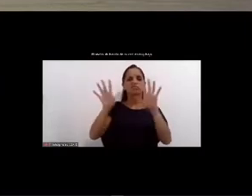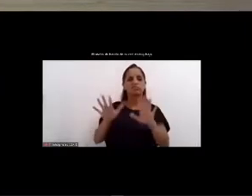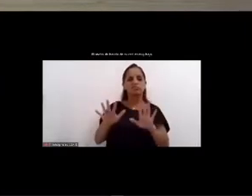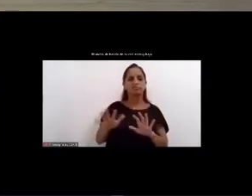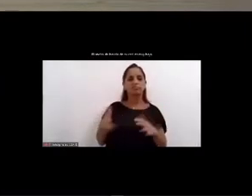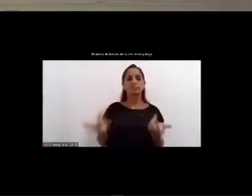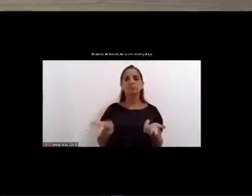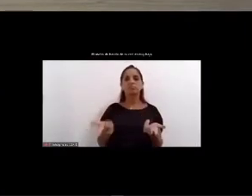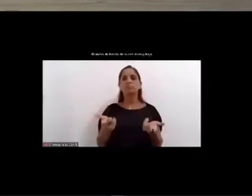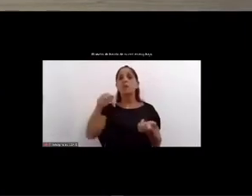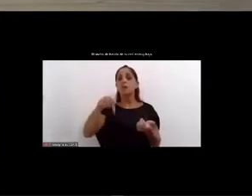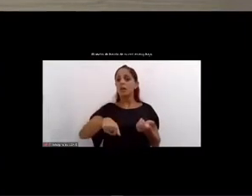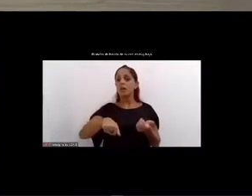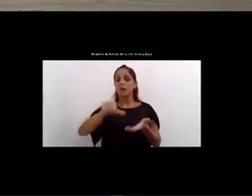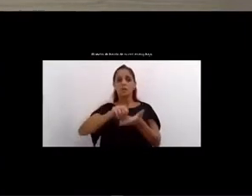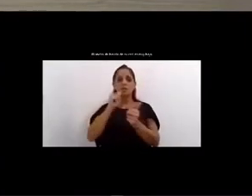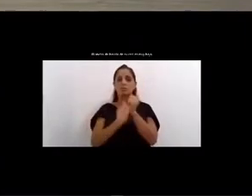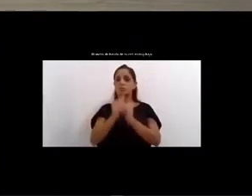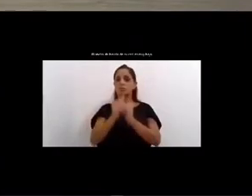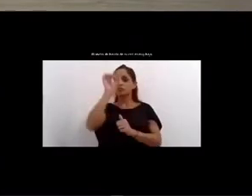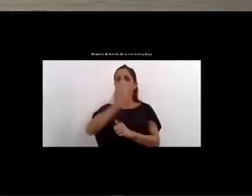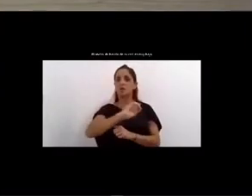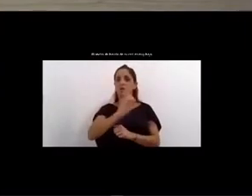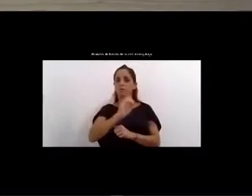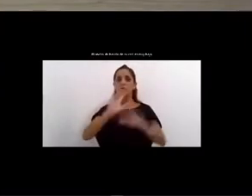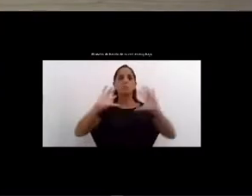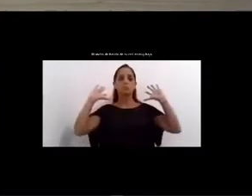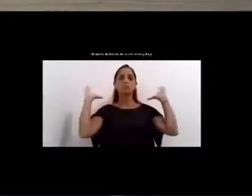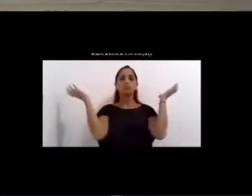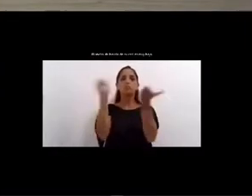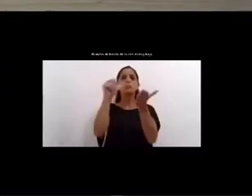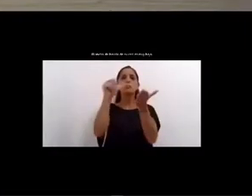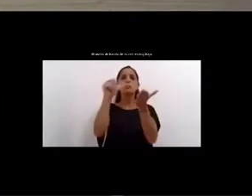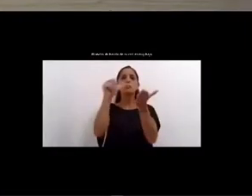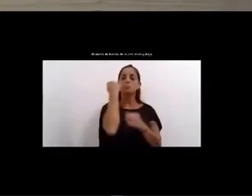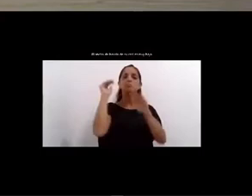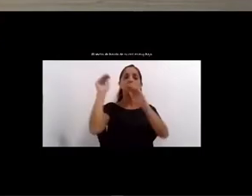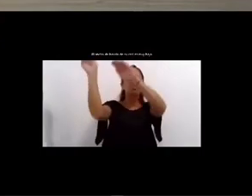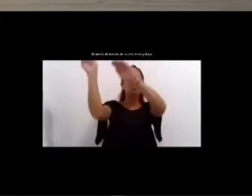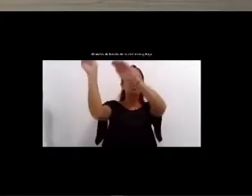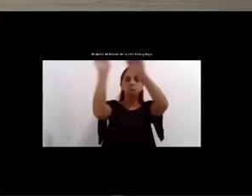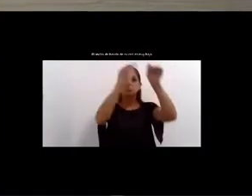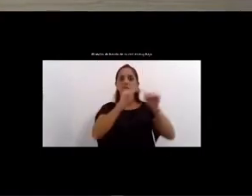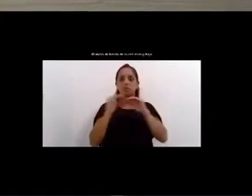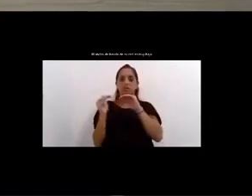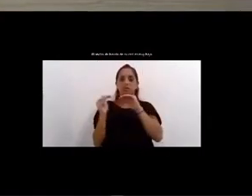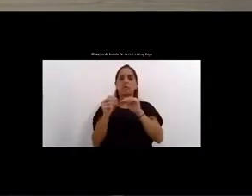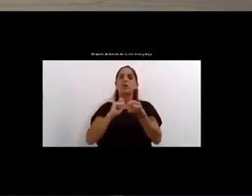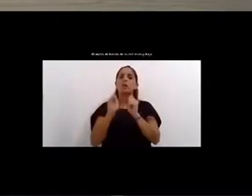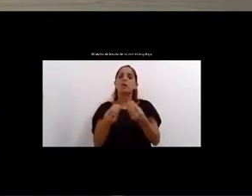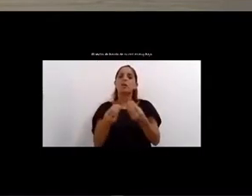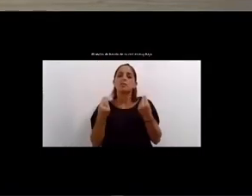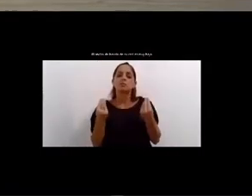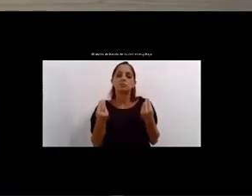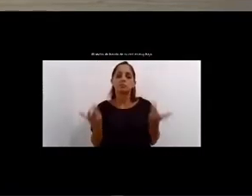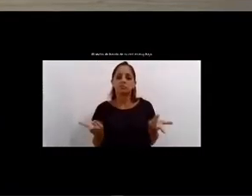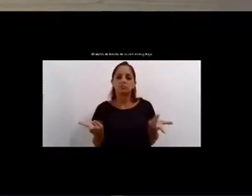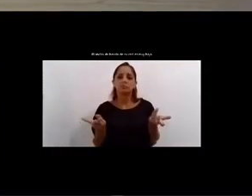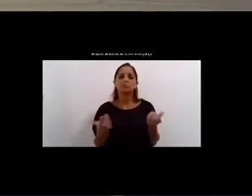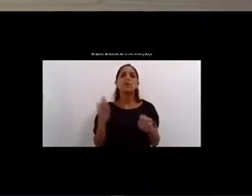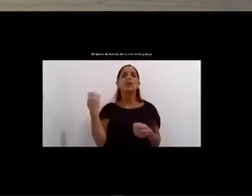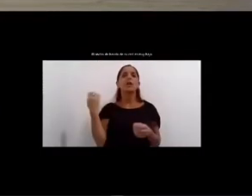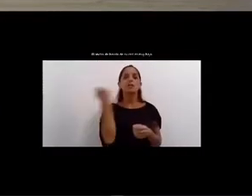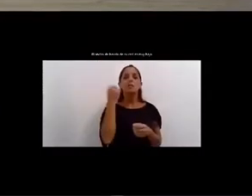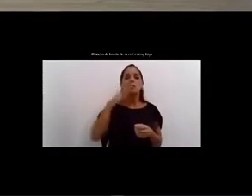vemos en muchas grandes ciudades en el mundo ahora agravado por la pandemia para revertirlo tenemos que volver a amar nuestro